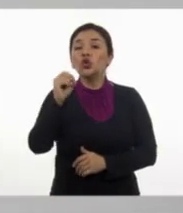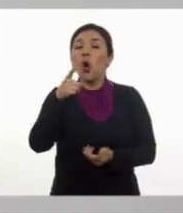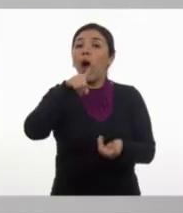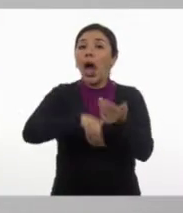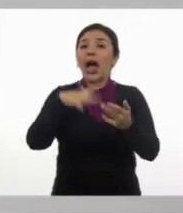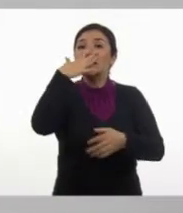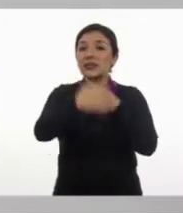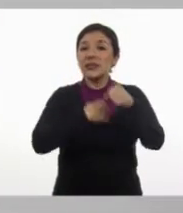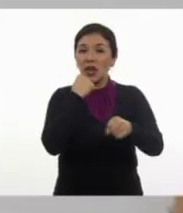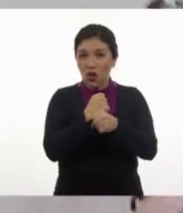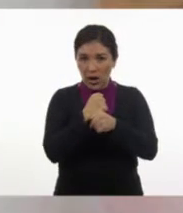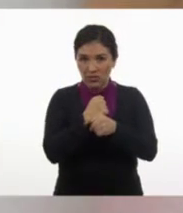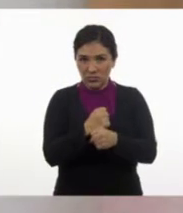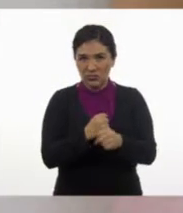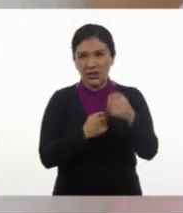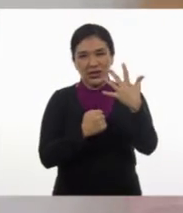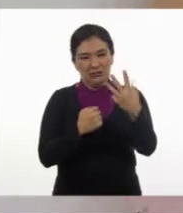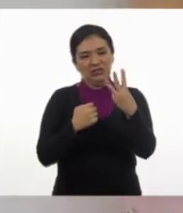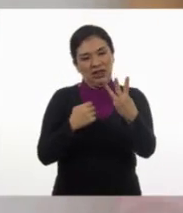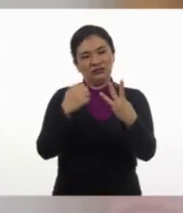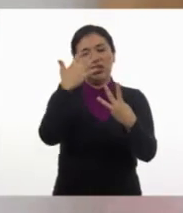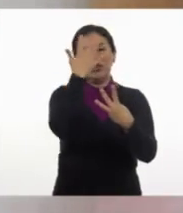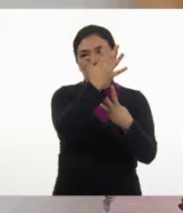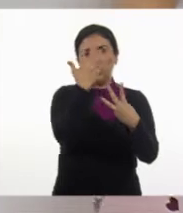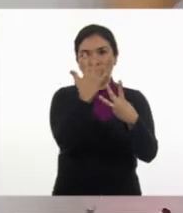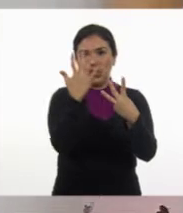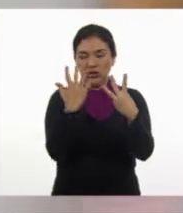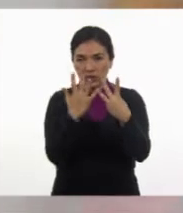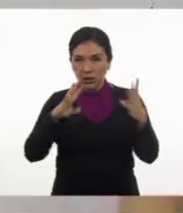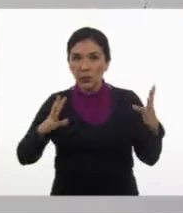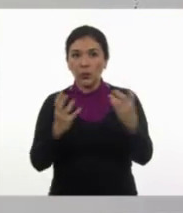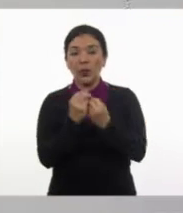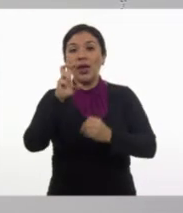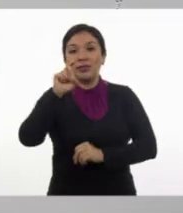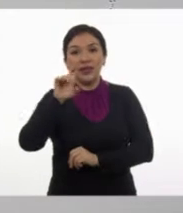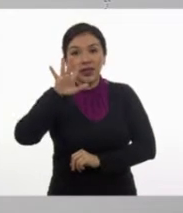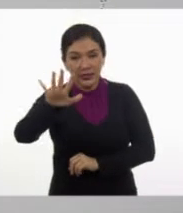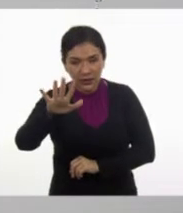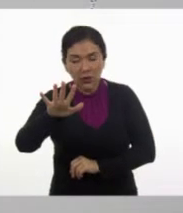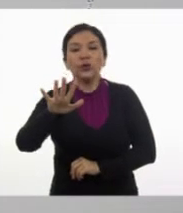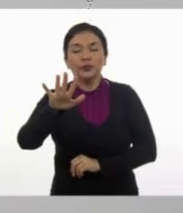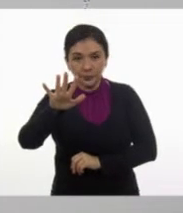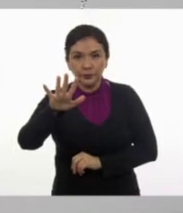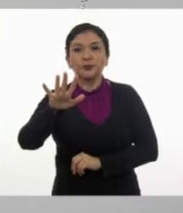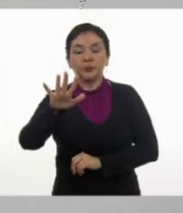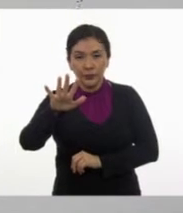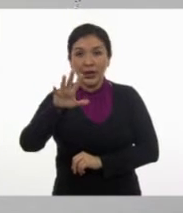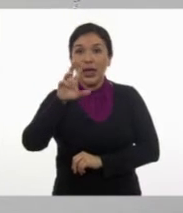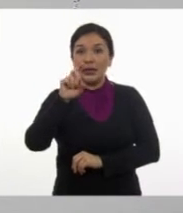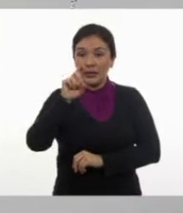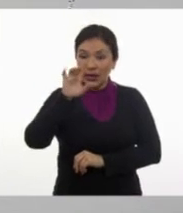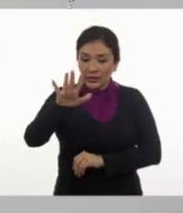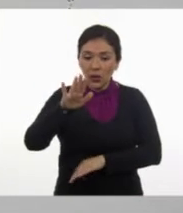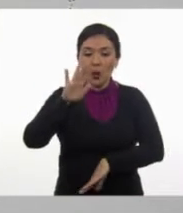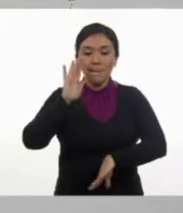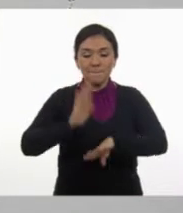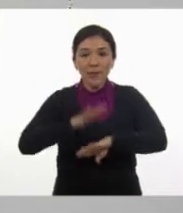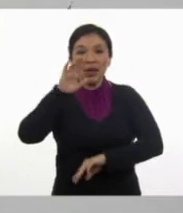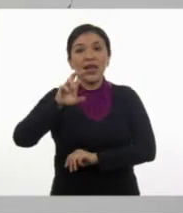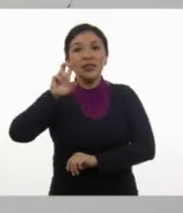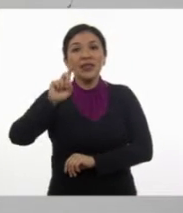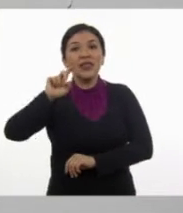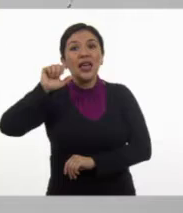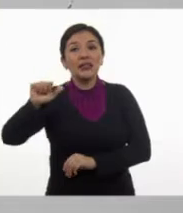me da 35. Ajá. Y 36 meses